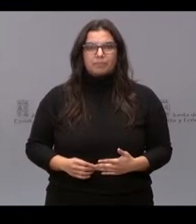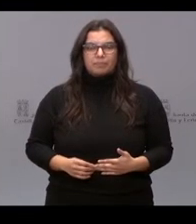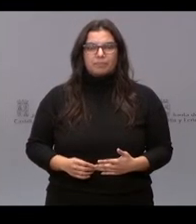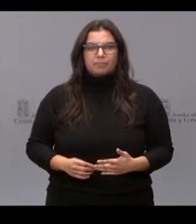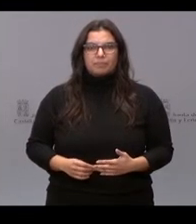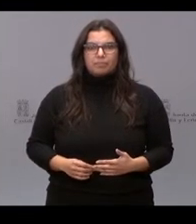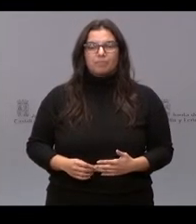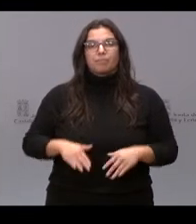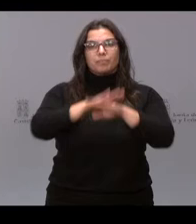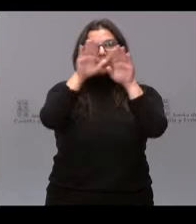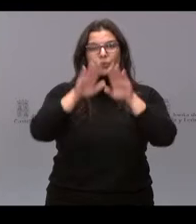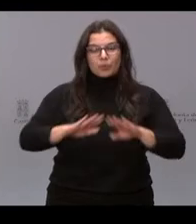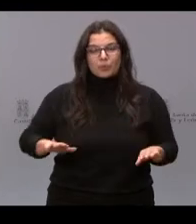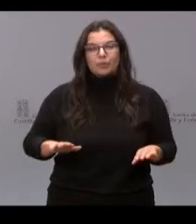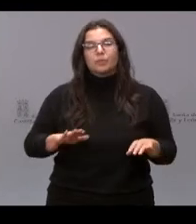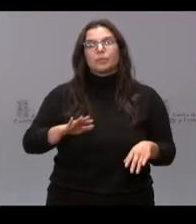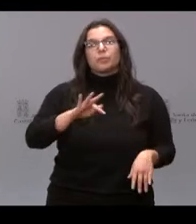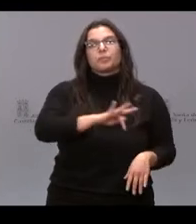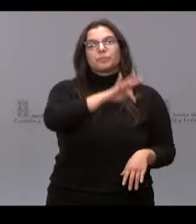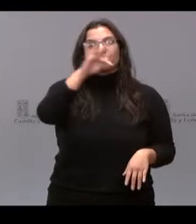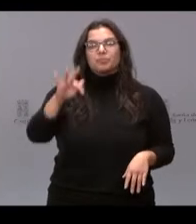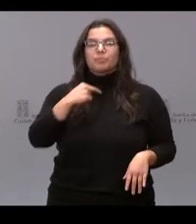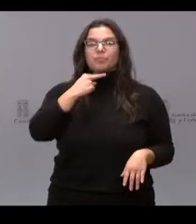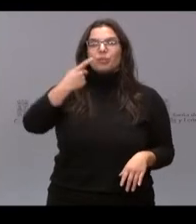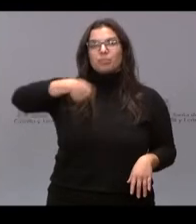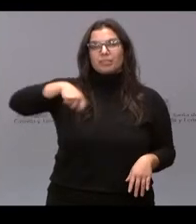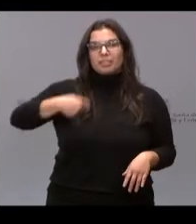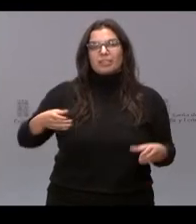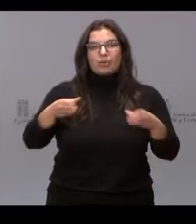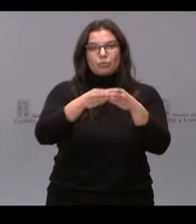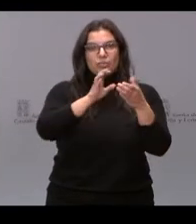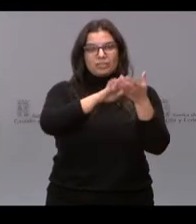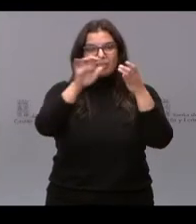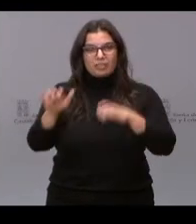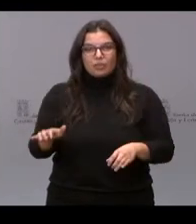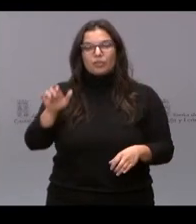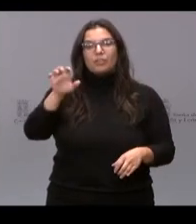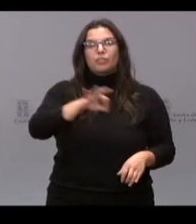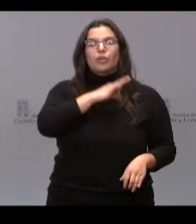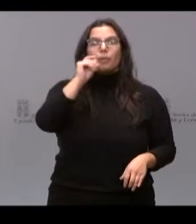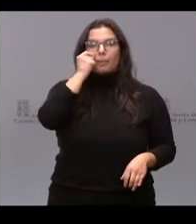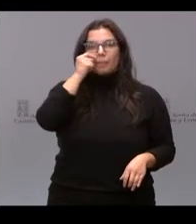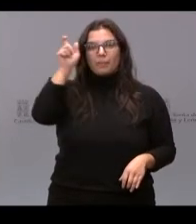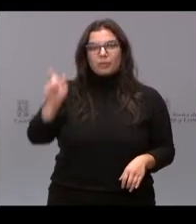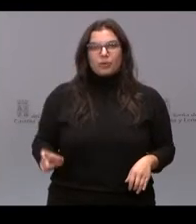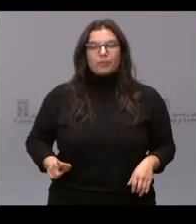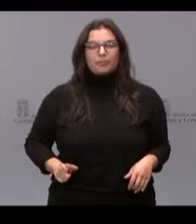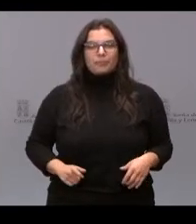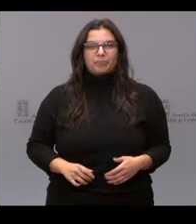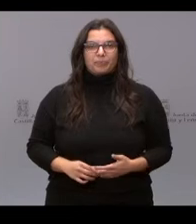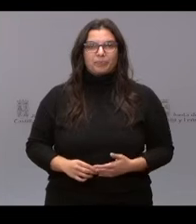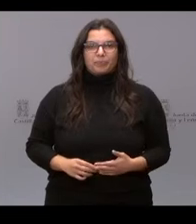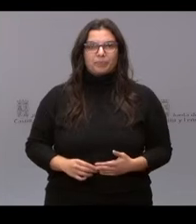Para finalizar el acto, damos la palabra al presidente de la Junta de Castilla y León, don Alfonso Fernández Mañueco.